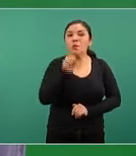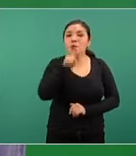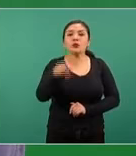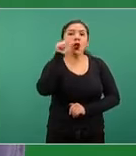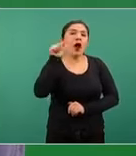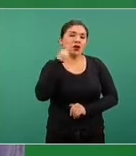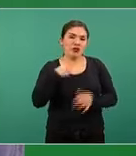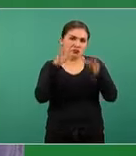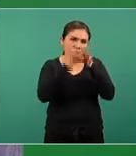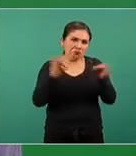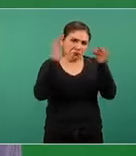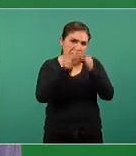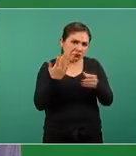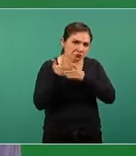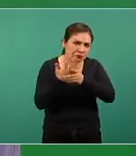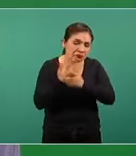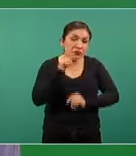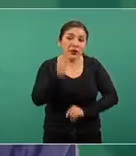comentamos